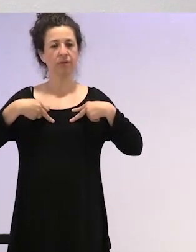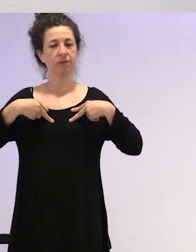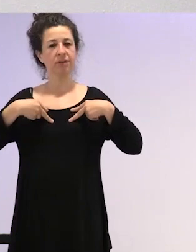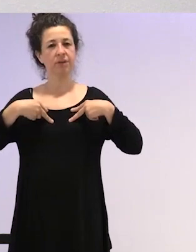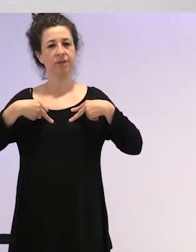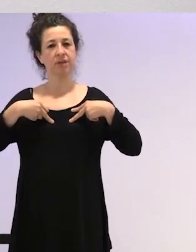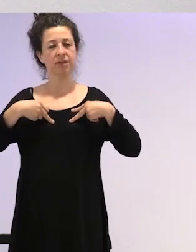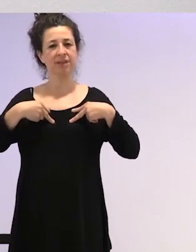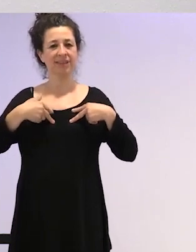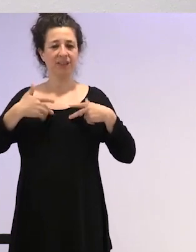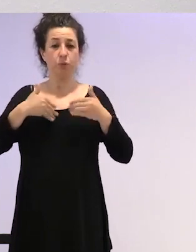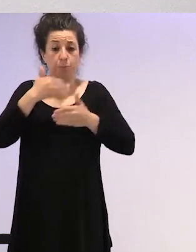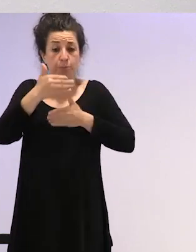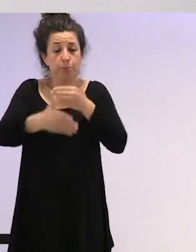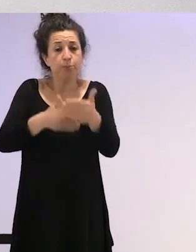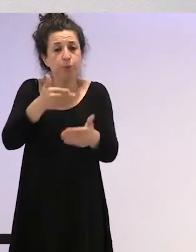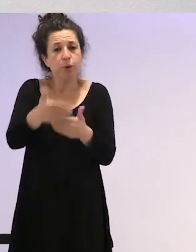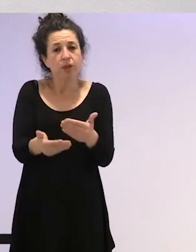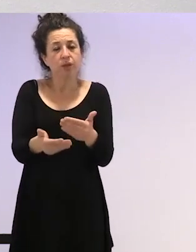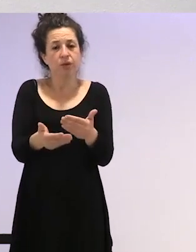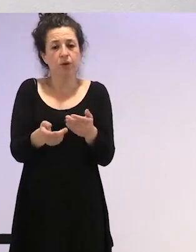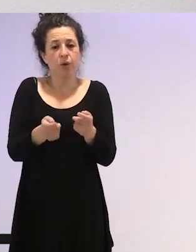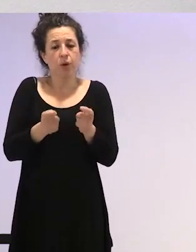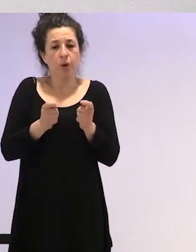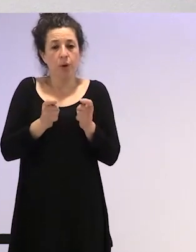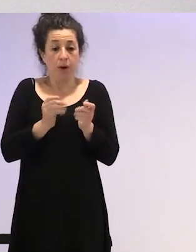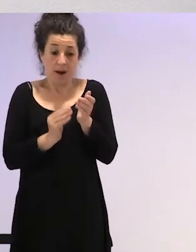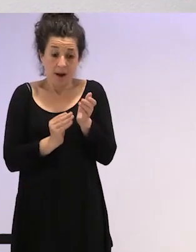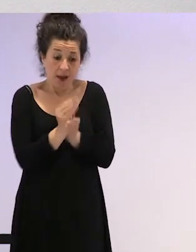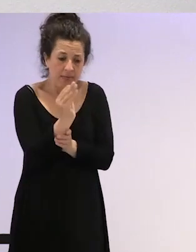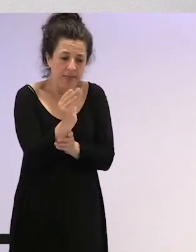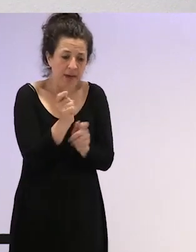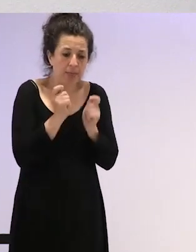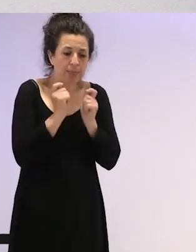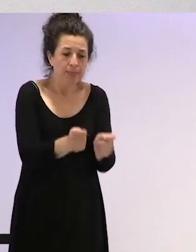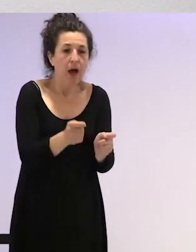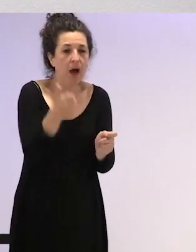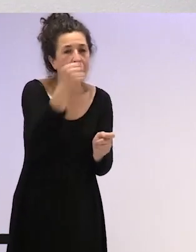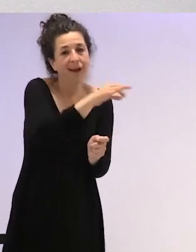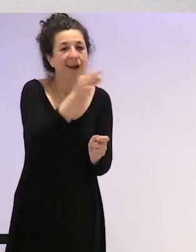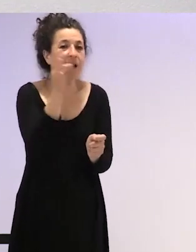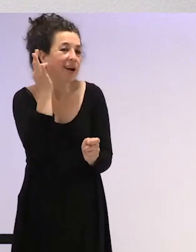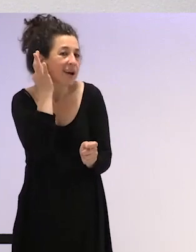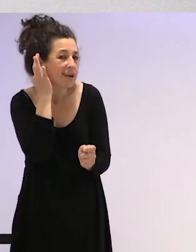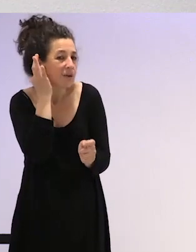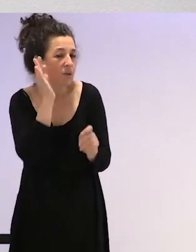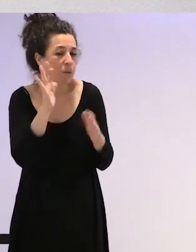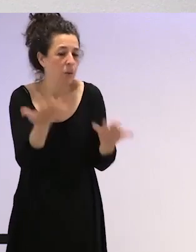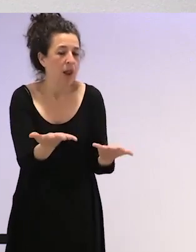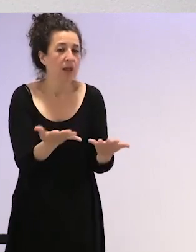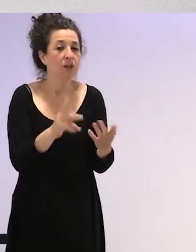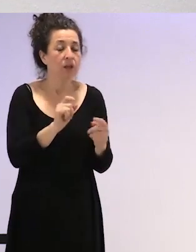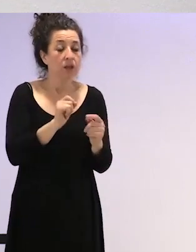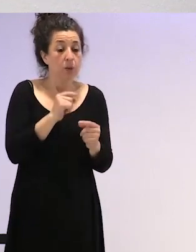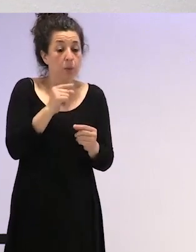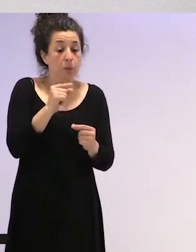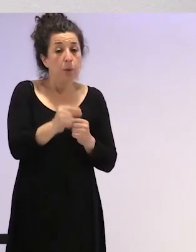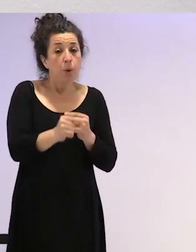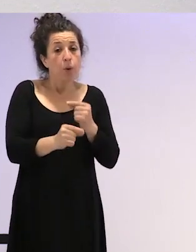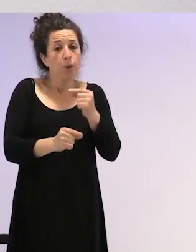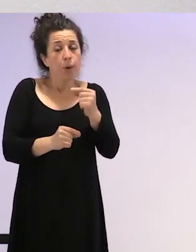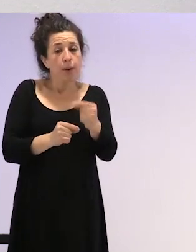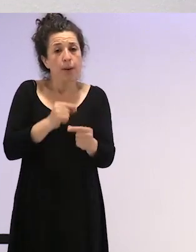una persona que se le ha asignado un género al nacer, ¿cómo va descubriendo o bloqueando,